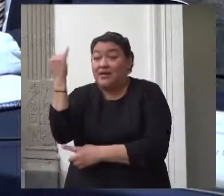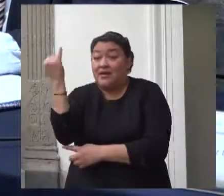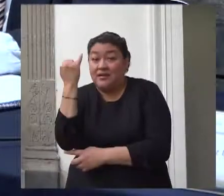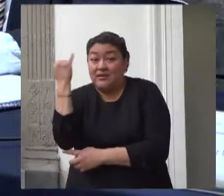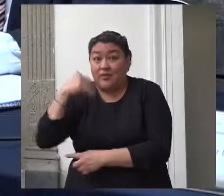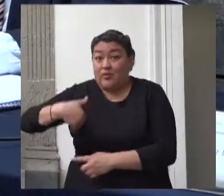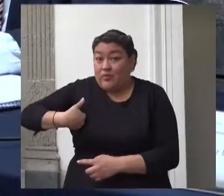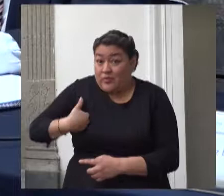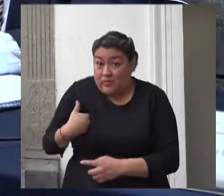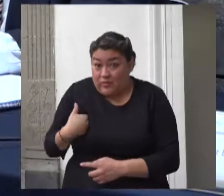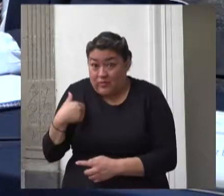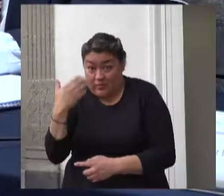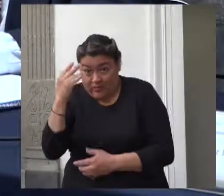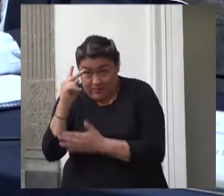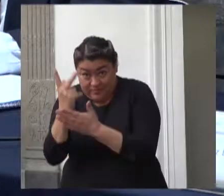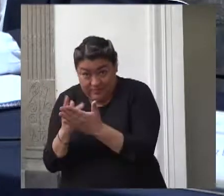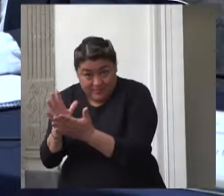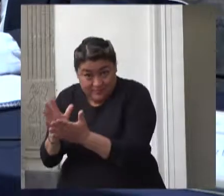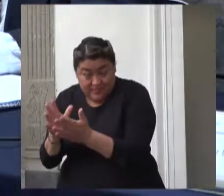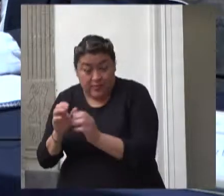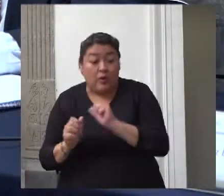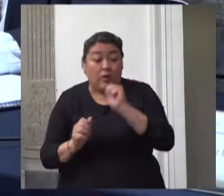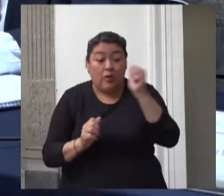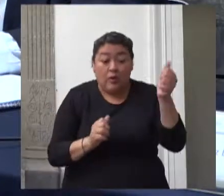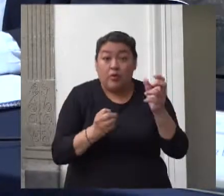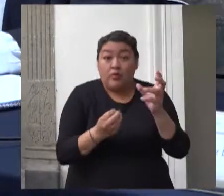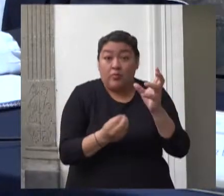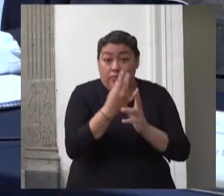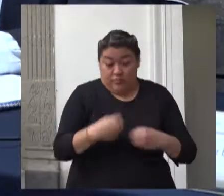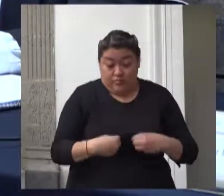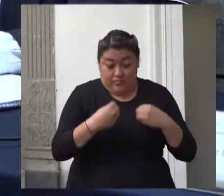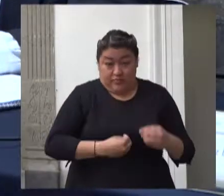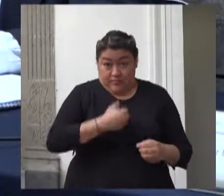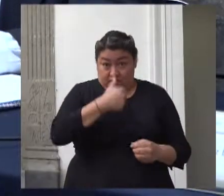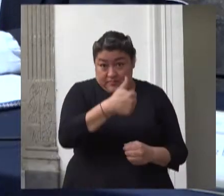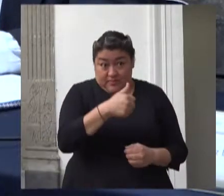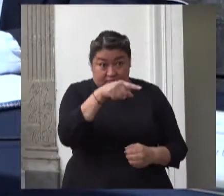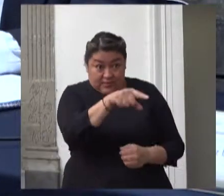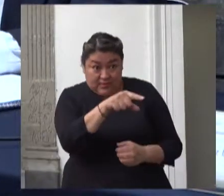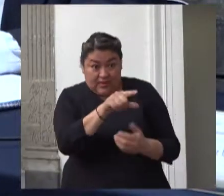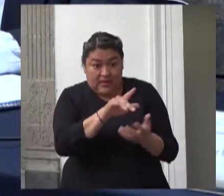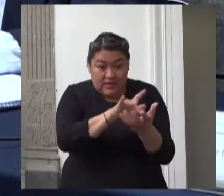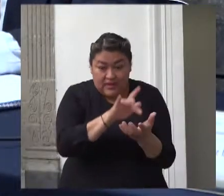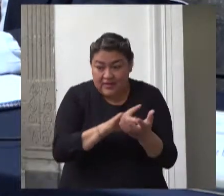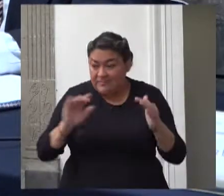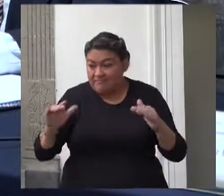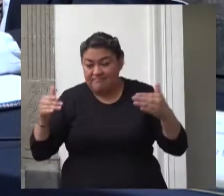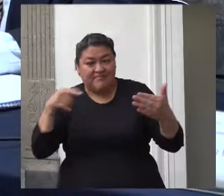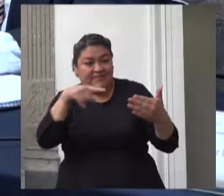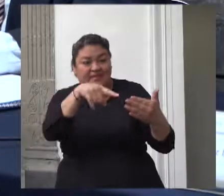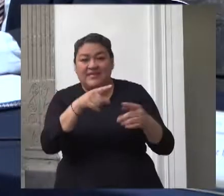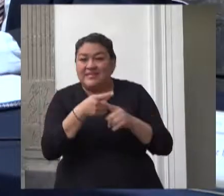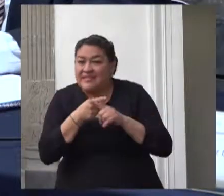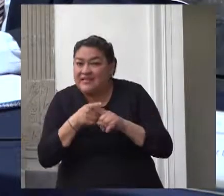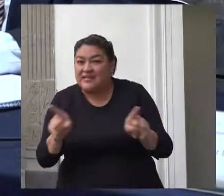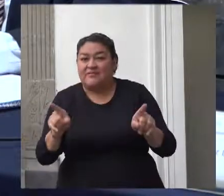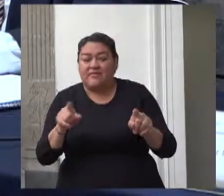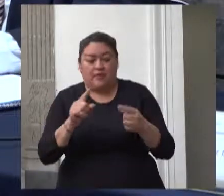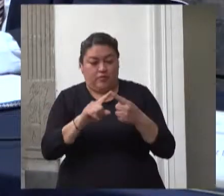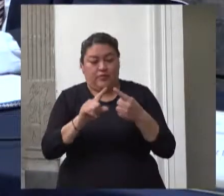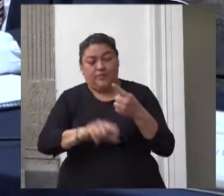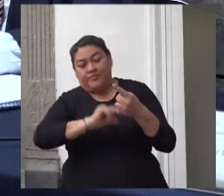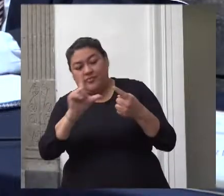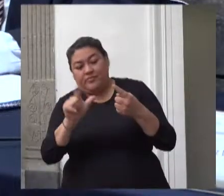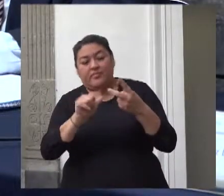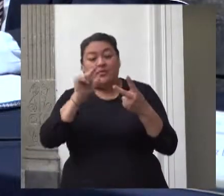estancias infantiles y por el otro que no se atendió el procedimiento regular para la autorización